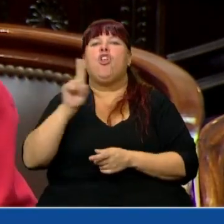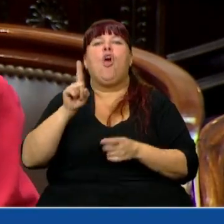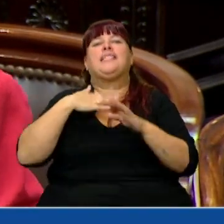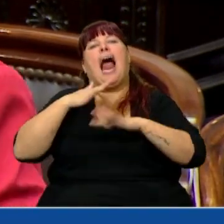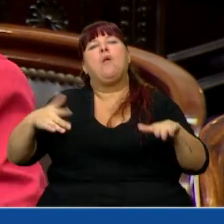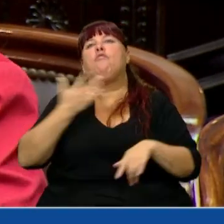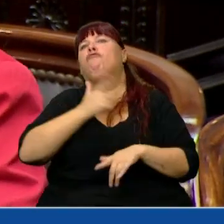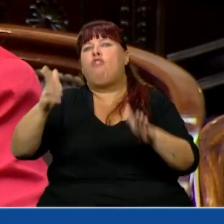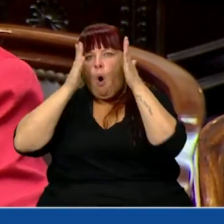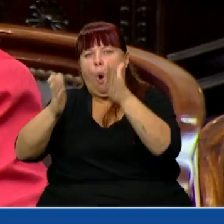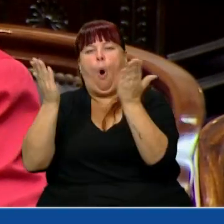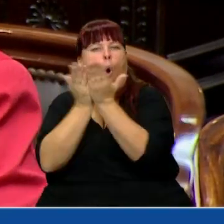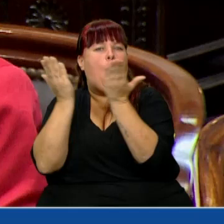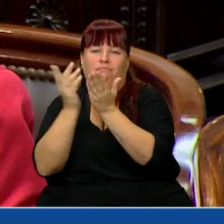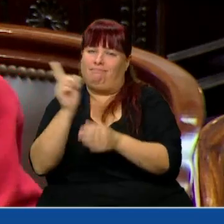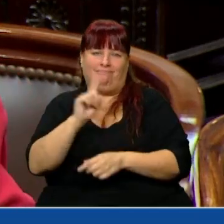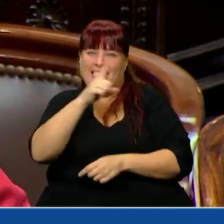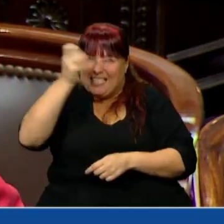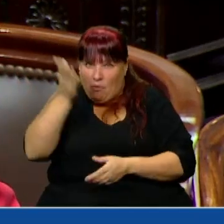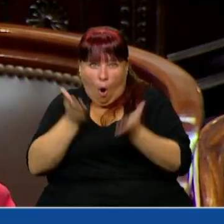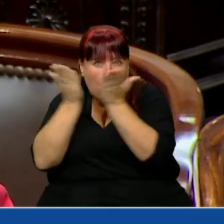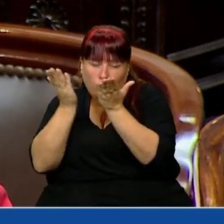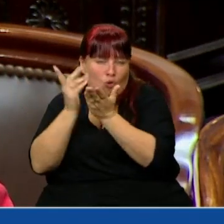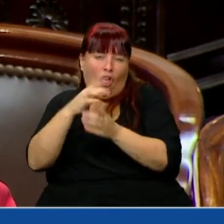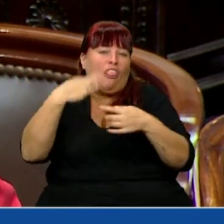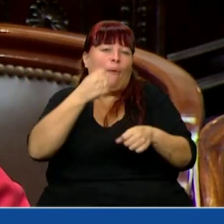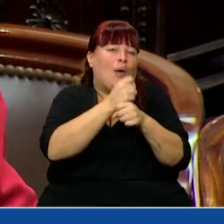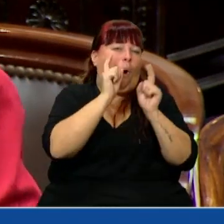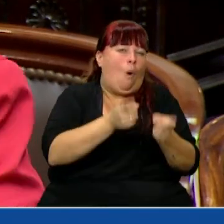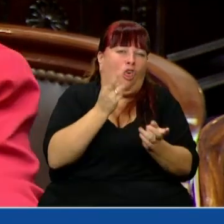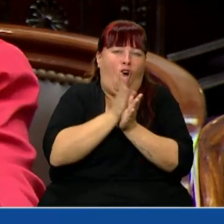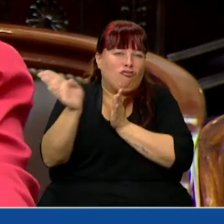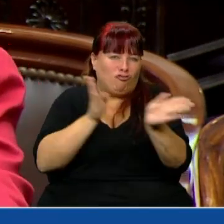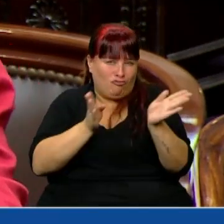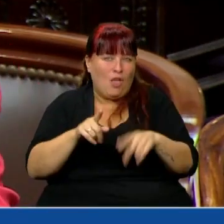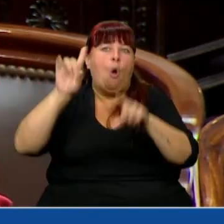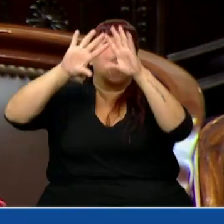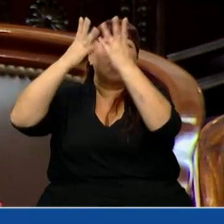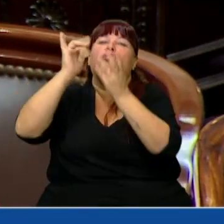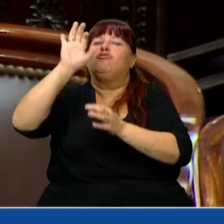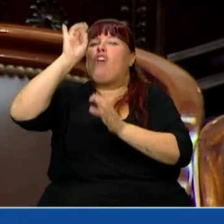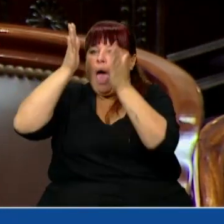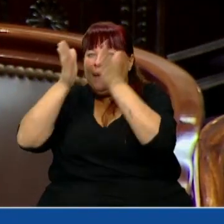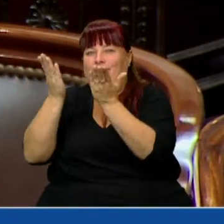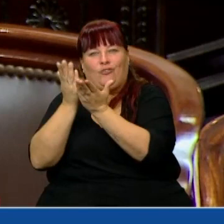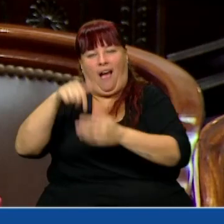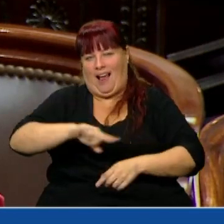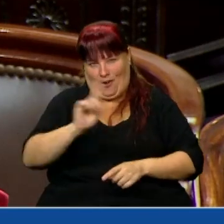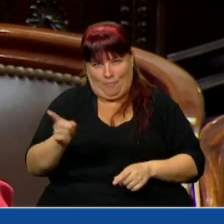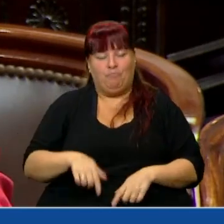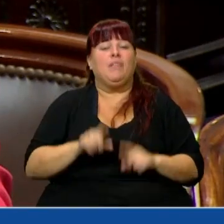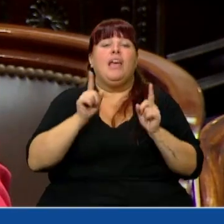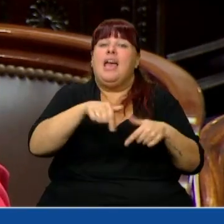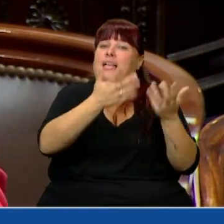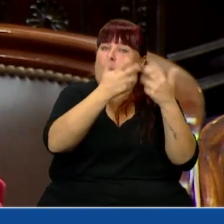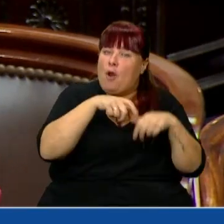estudiantes full que pueden dedicarse 100% a estudiar como en otras partes del mundo. Fundamentalmente además este proyecto